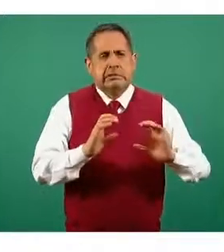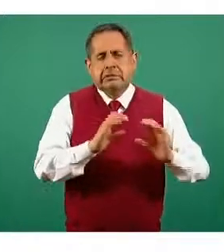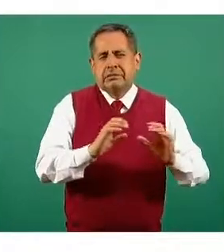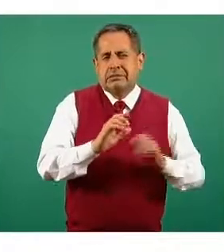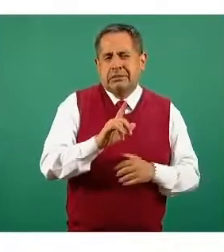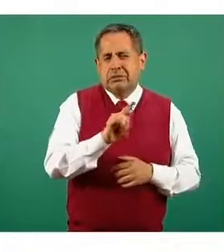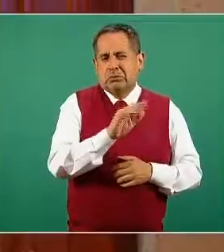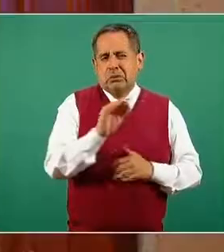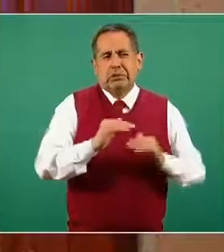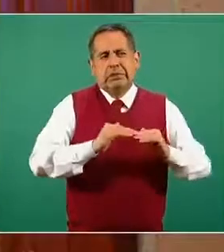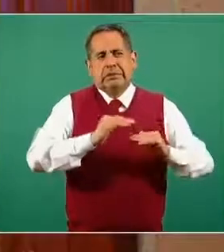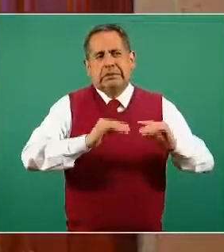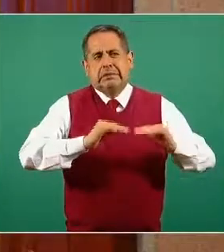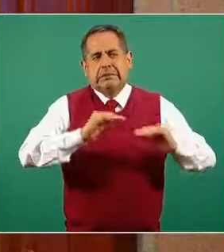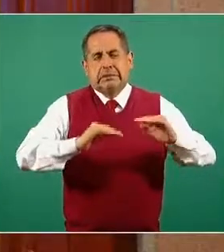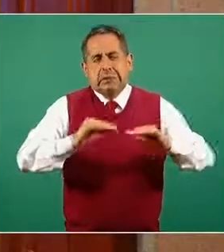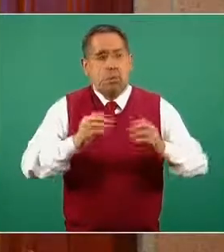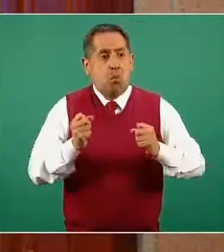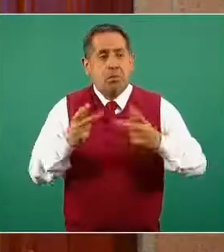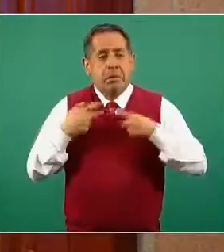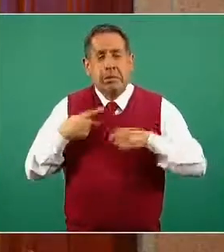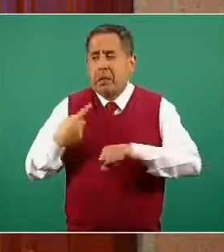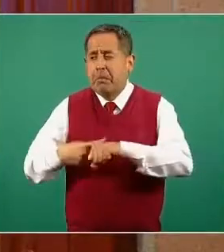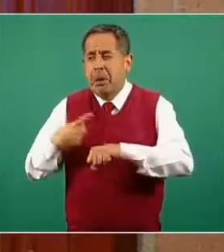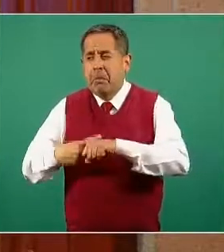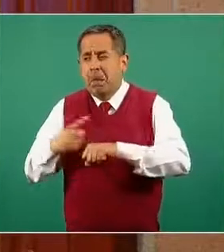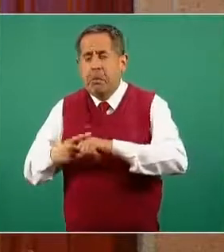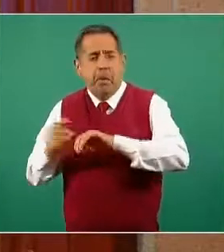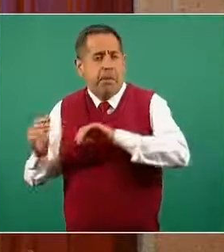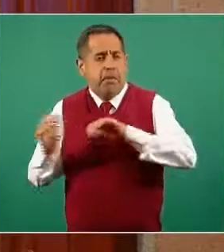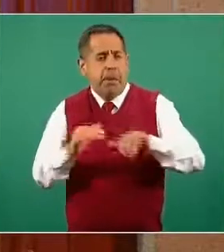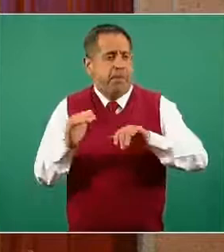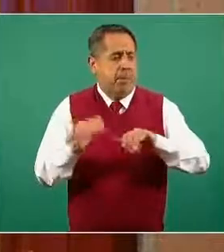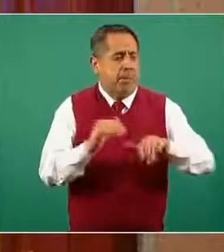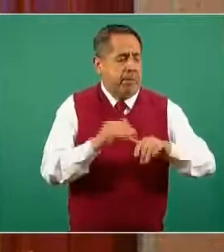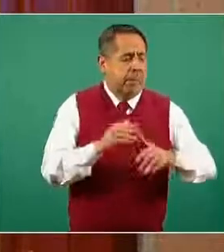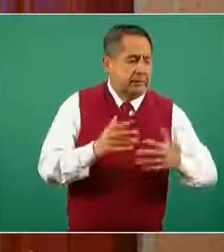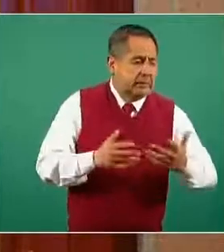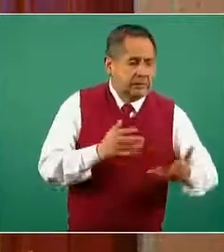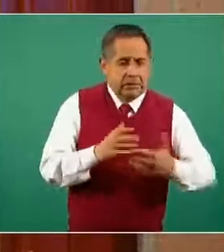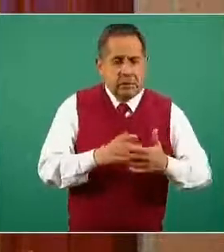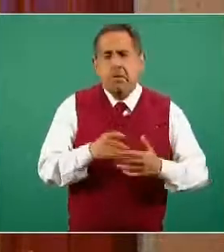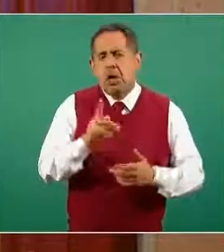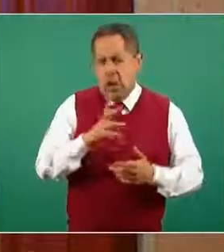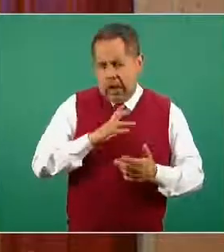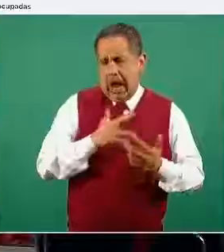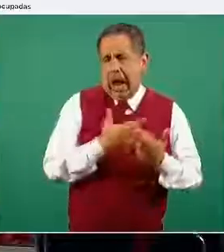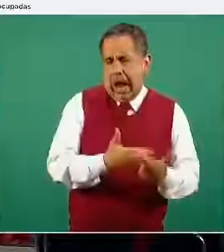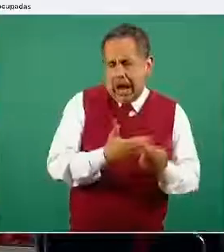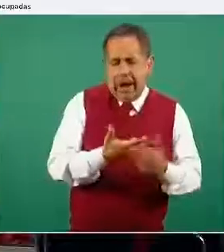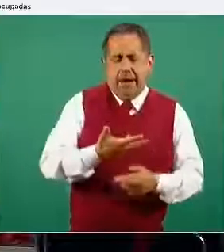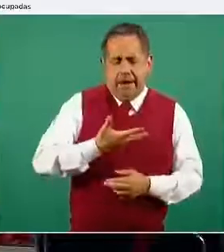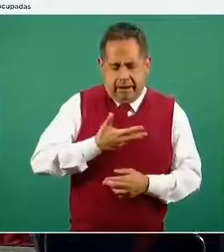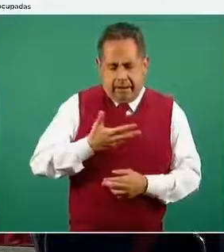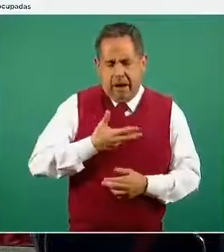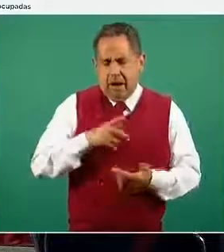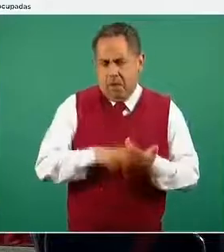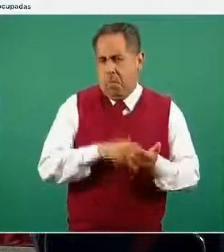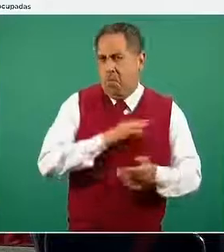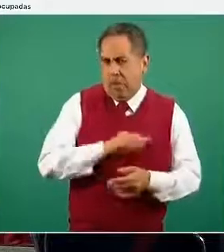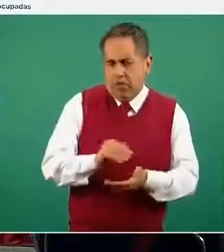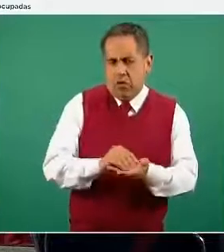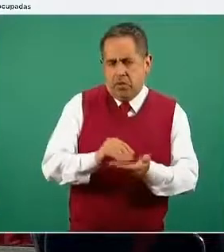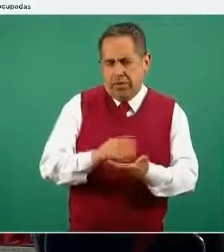se incrementa la demanda de este tipo de camas, pero entonces siempre hay una cama disponible para estos efectos.